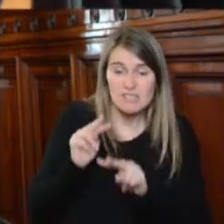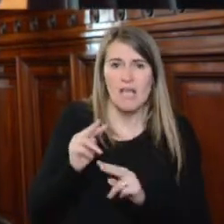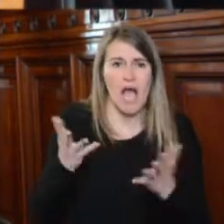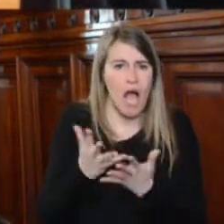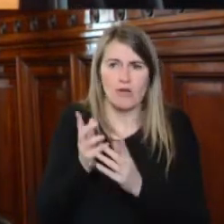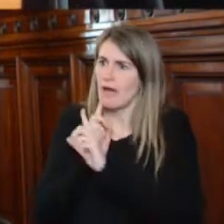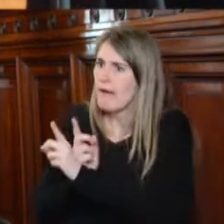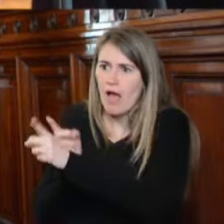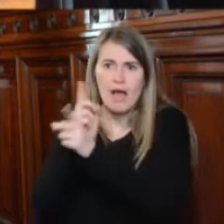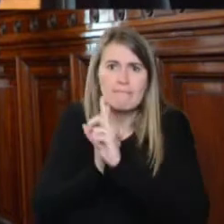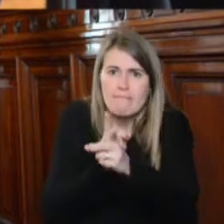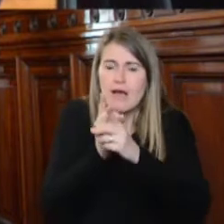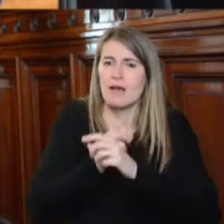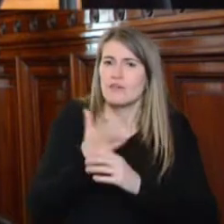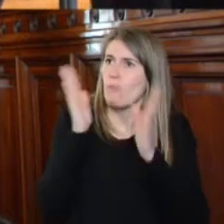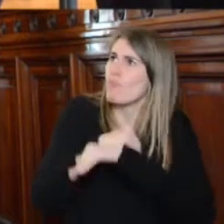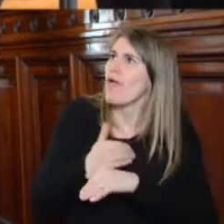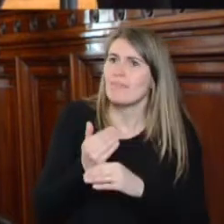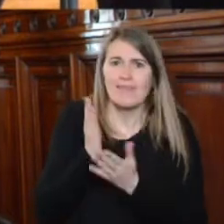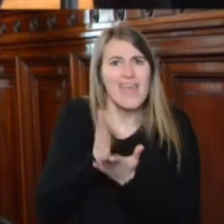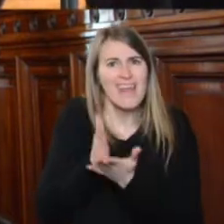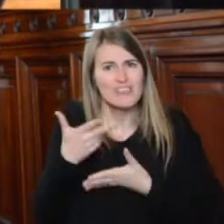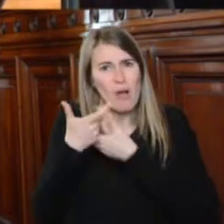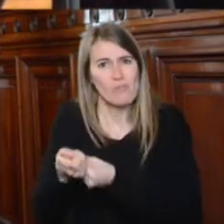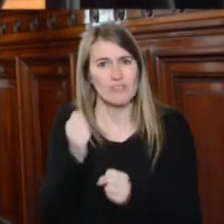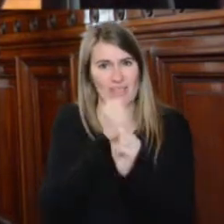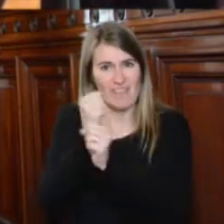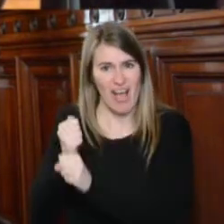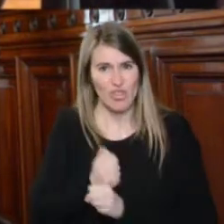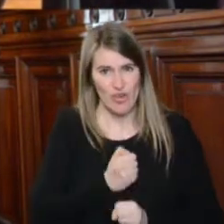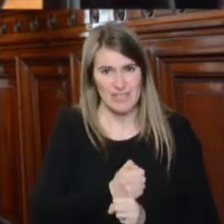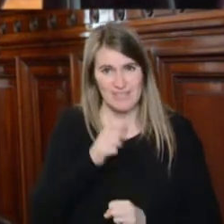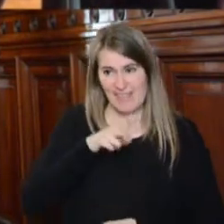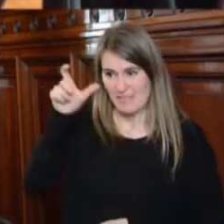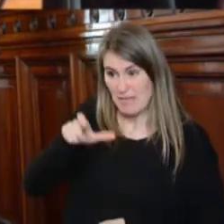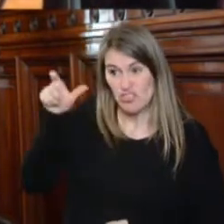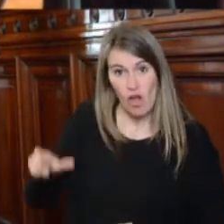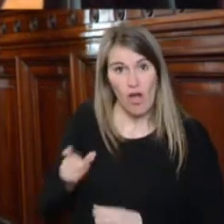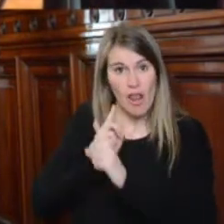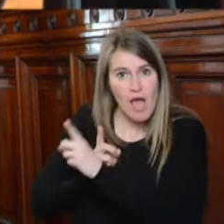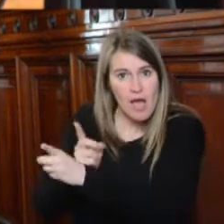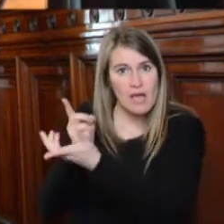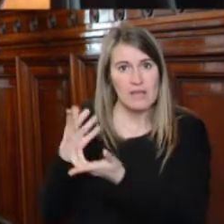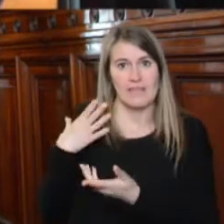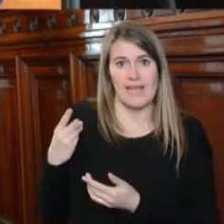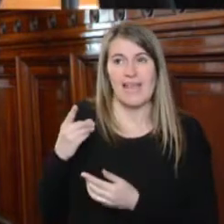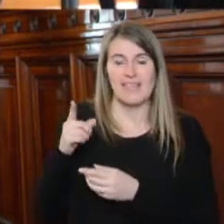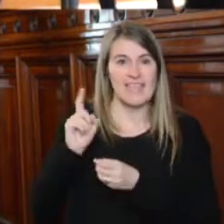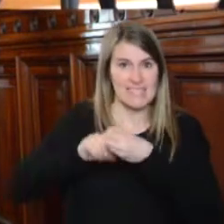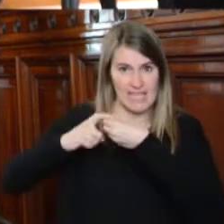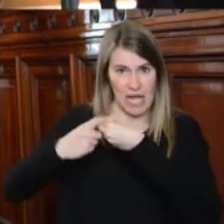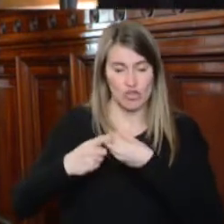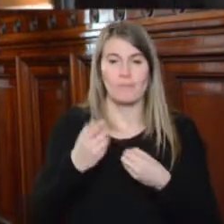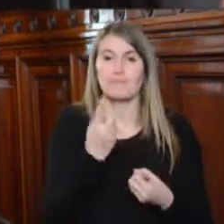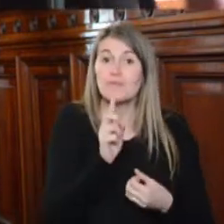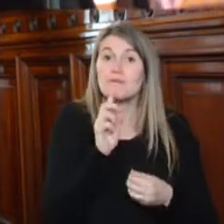que impactan en la vigencia los mecanismos de tutela y protección de trabajadores y trabajadoras. Cuando hablamos de mecanismo de tutela y